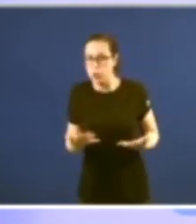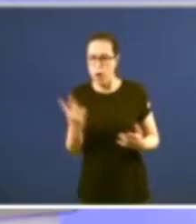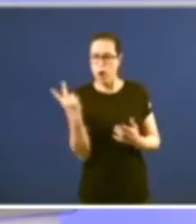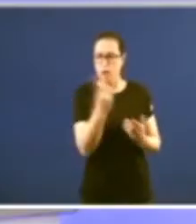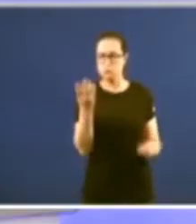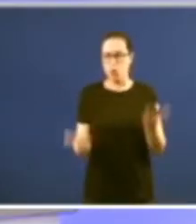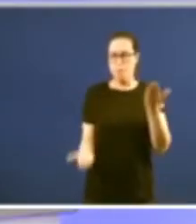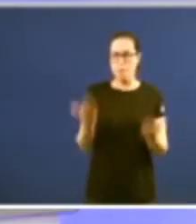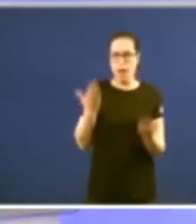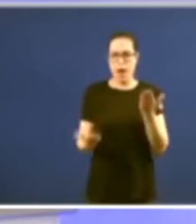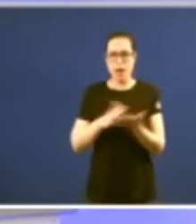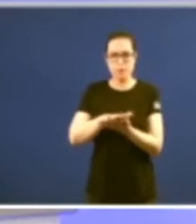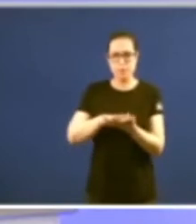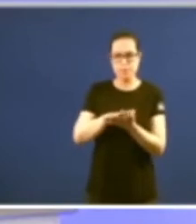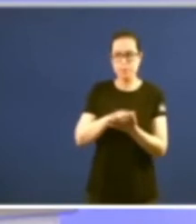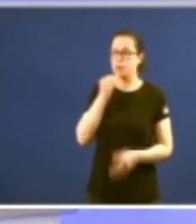Moito Moito